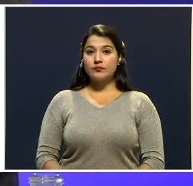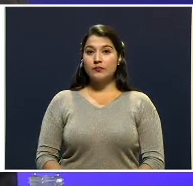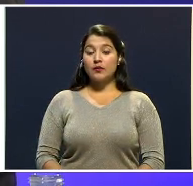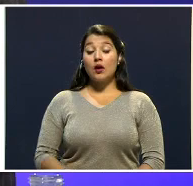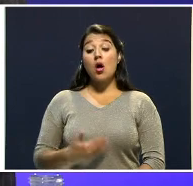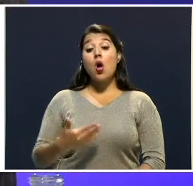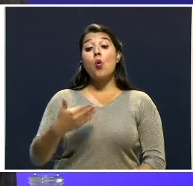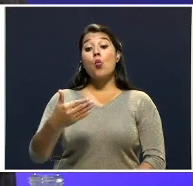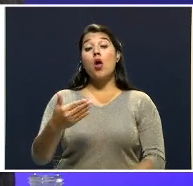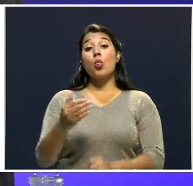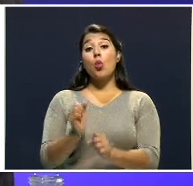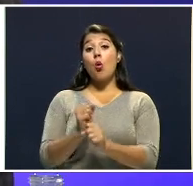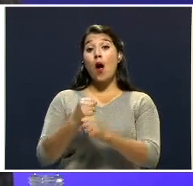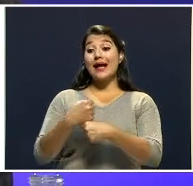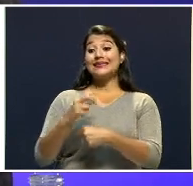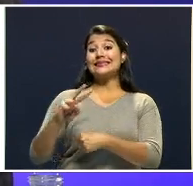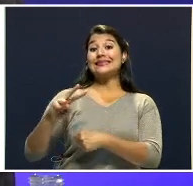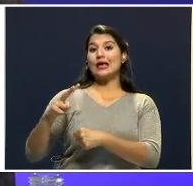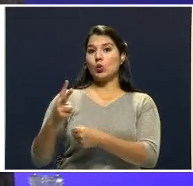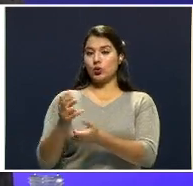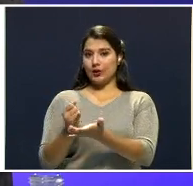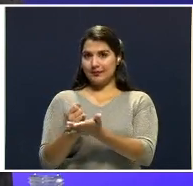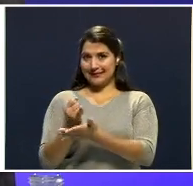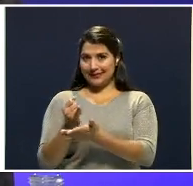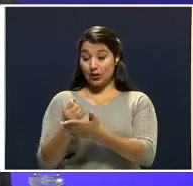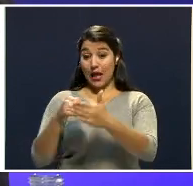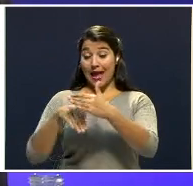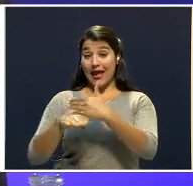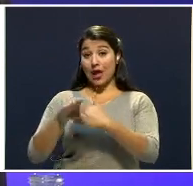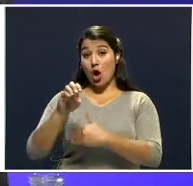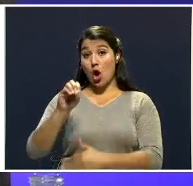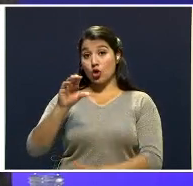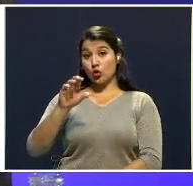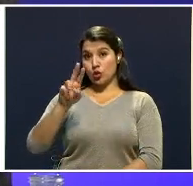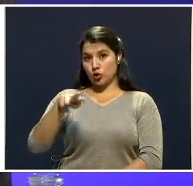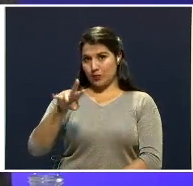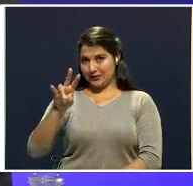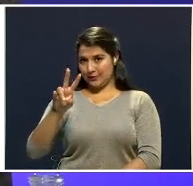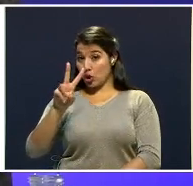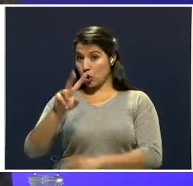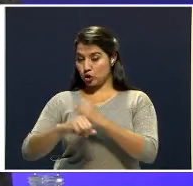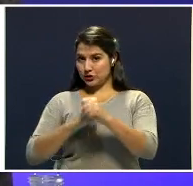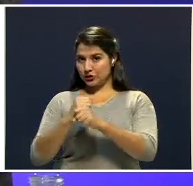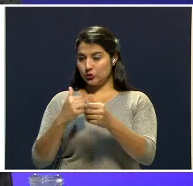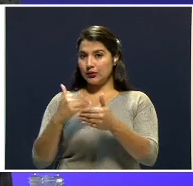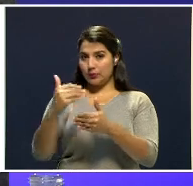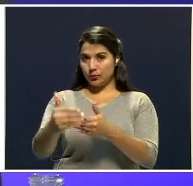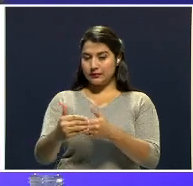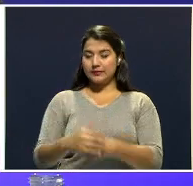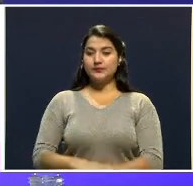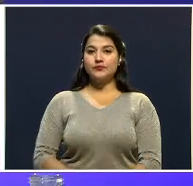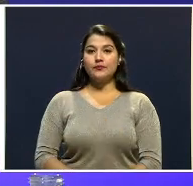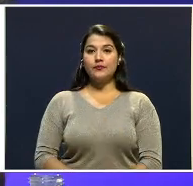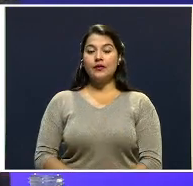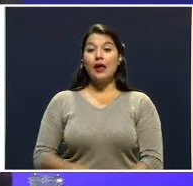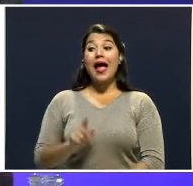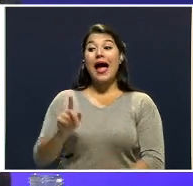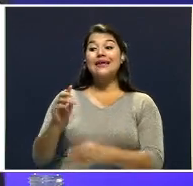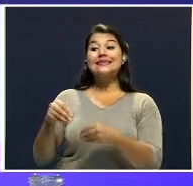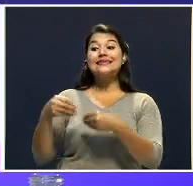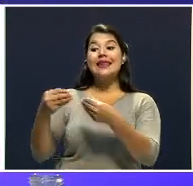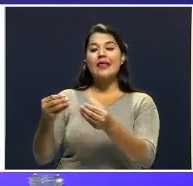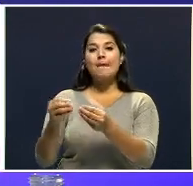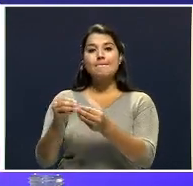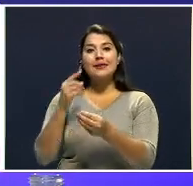informe, en octubre del 2007, dos años después del crimen, en donde se aporta más